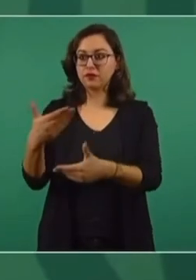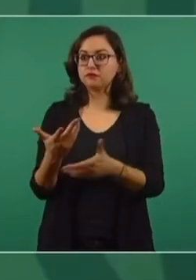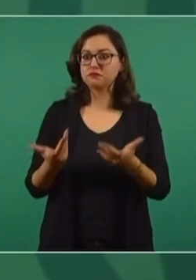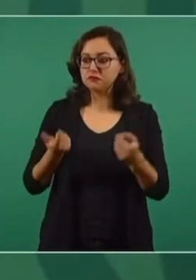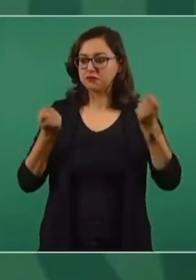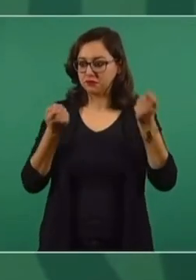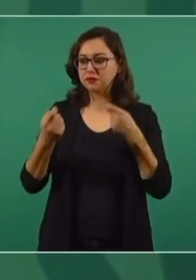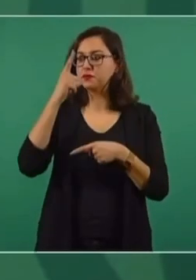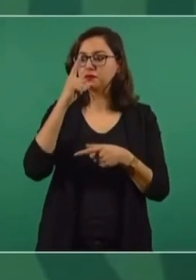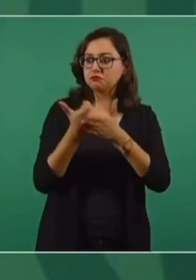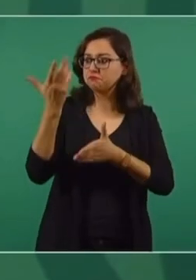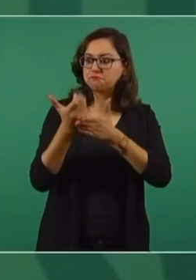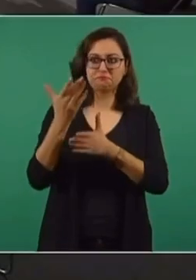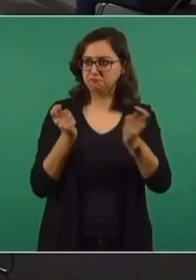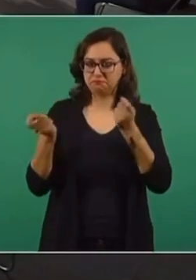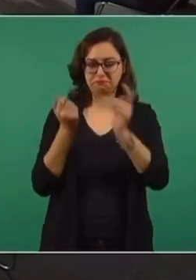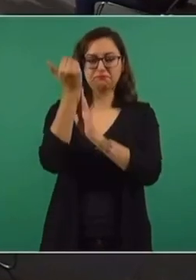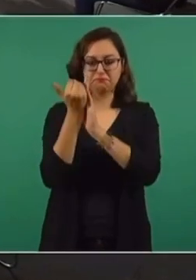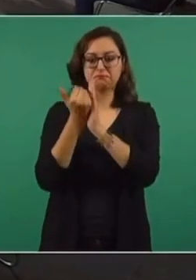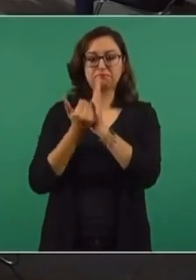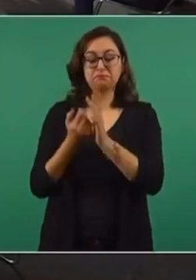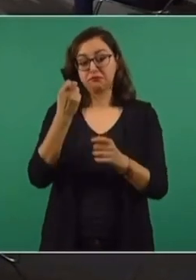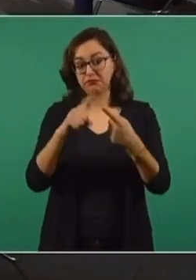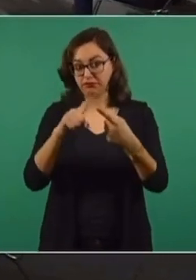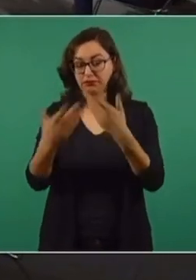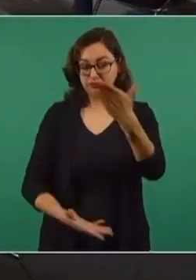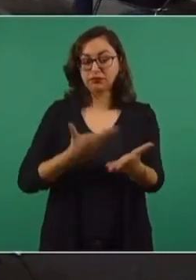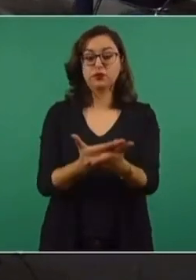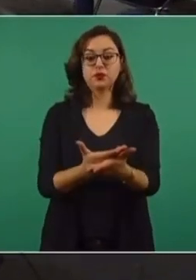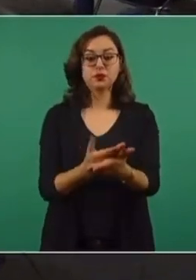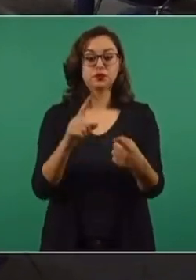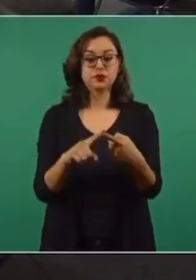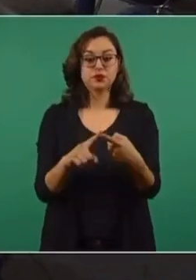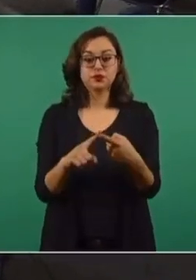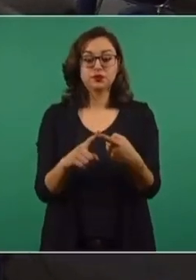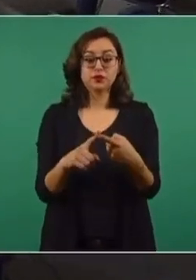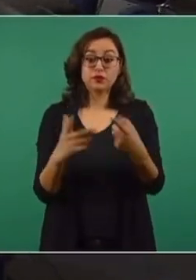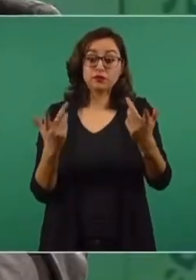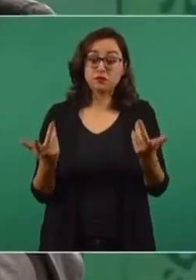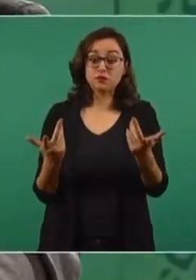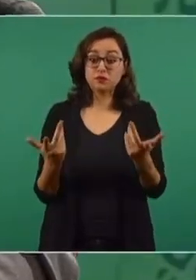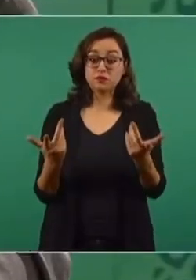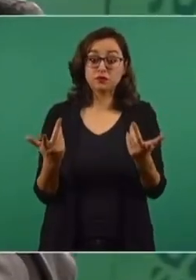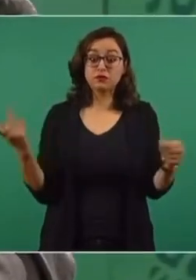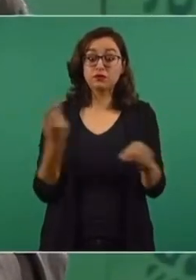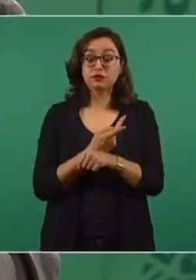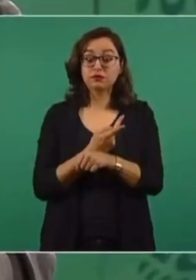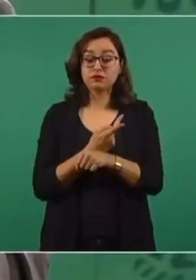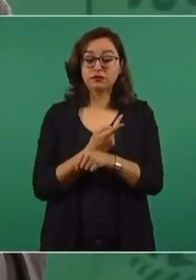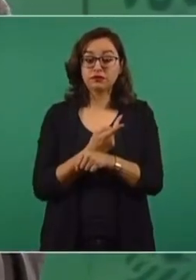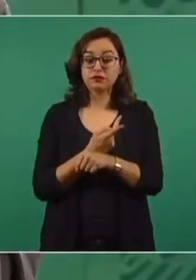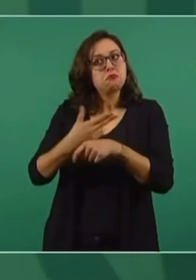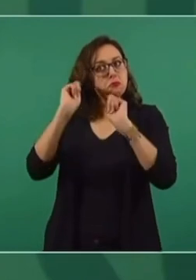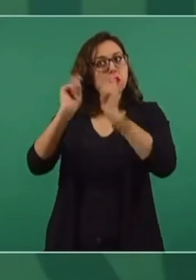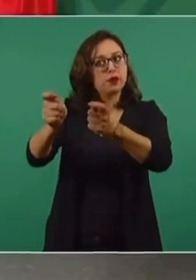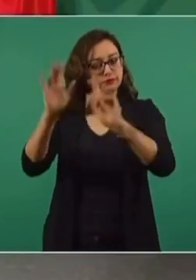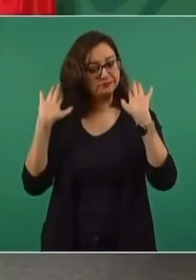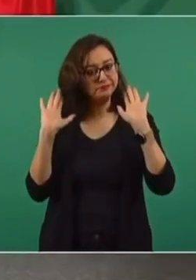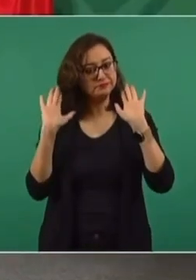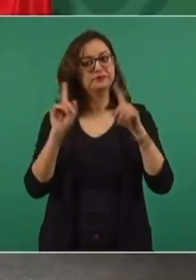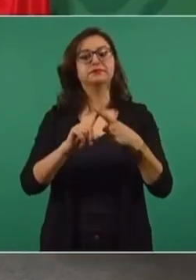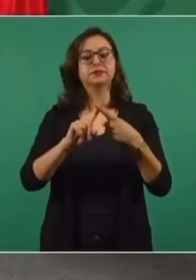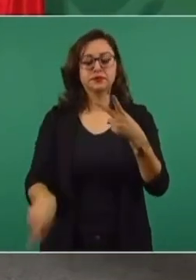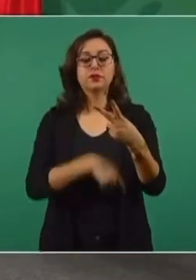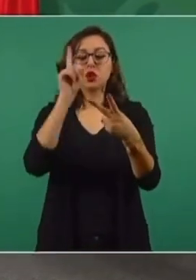que no aumente el precio de la luz. Entonces, esa es una reforma. Porque si no, llueven los amparos. Dos,